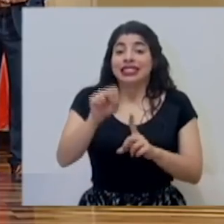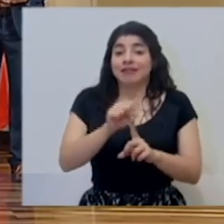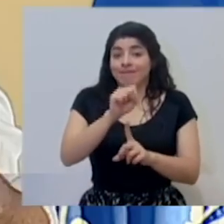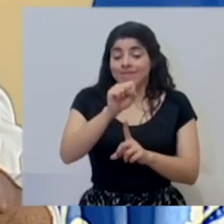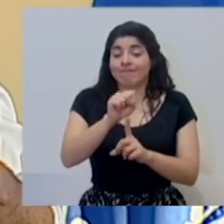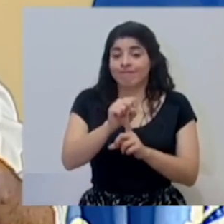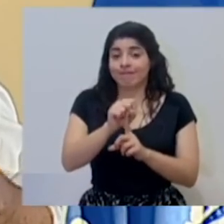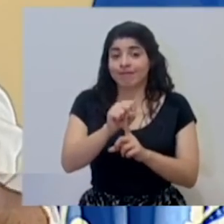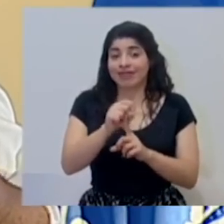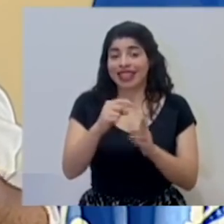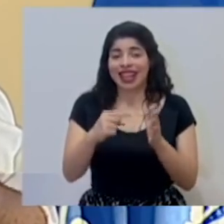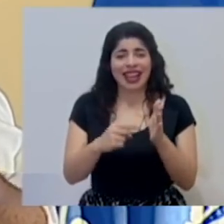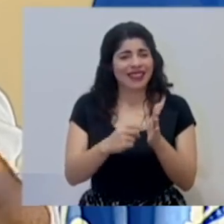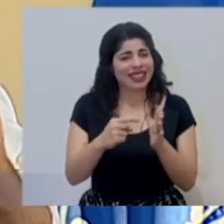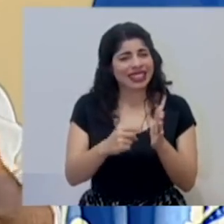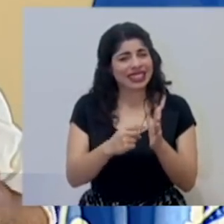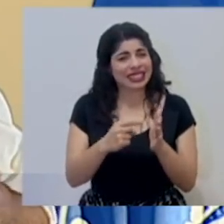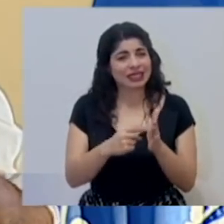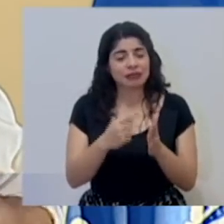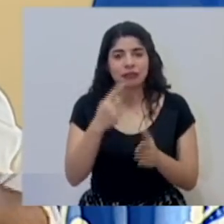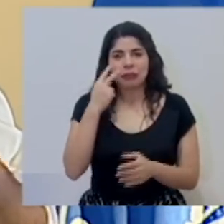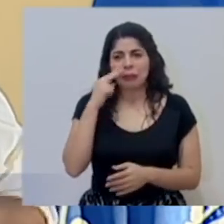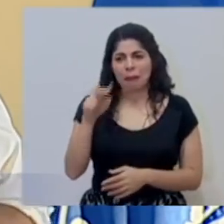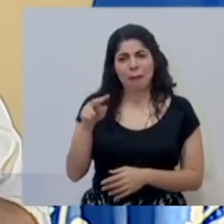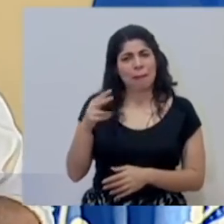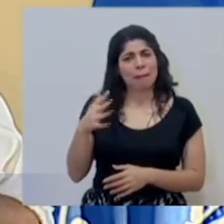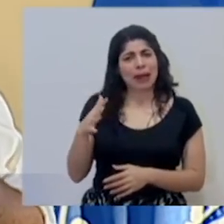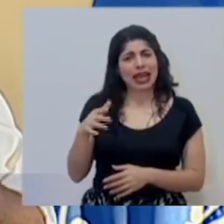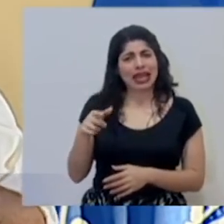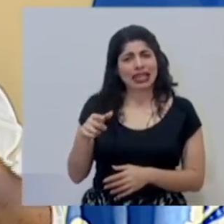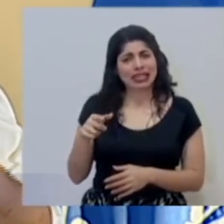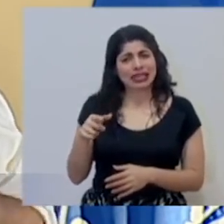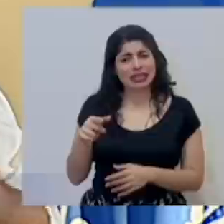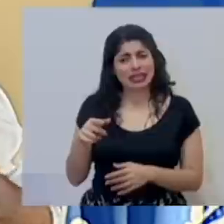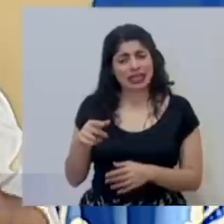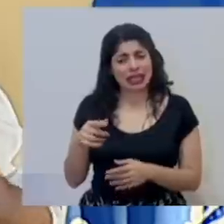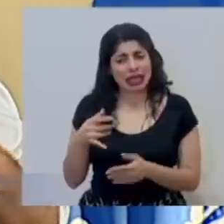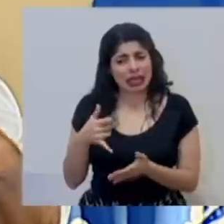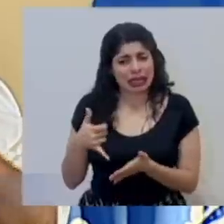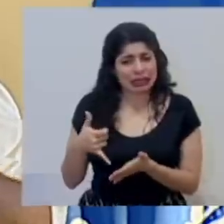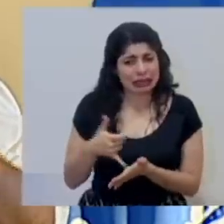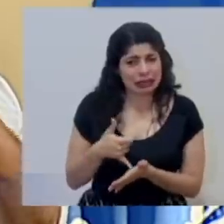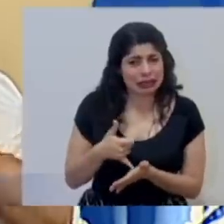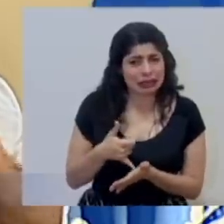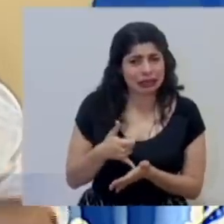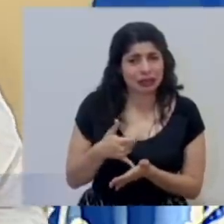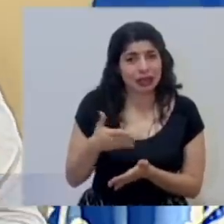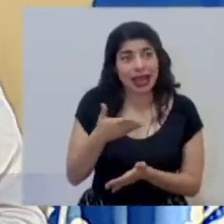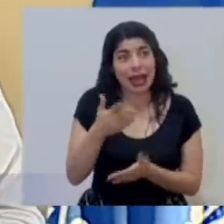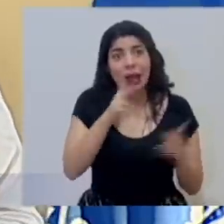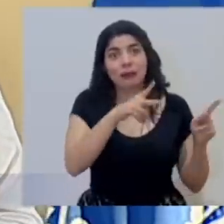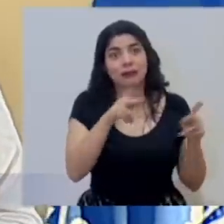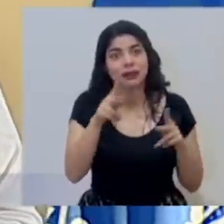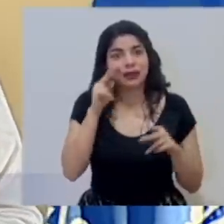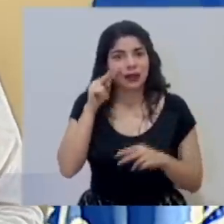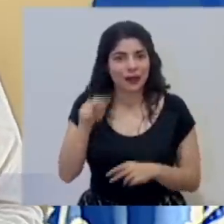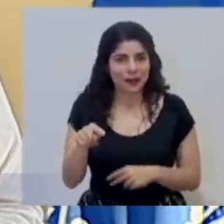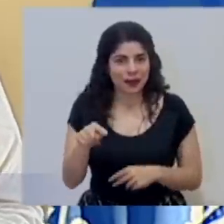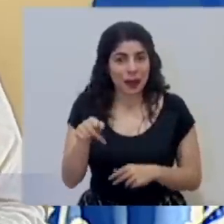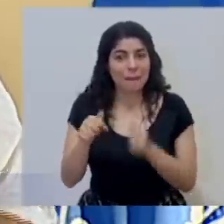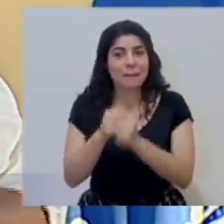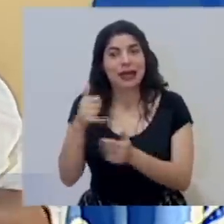situación a veces es y pareciera que es más crítica de lo que todas las personas perciben.